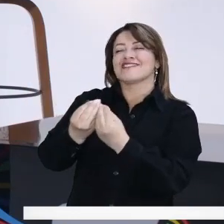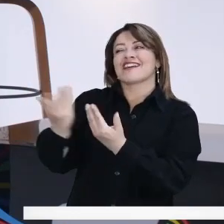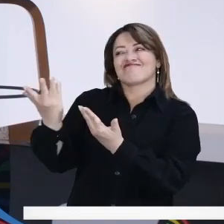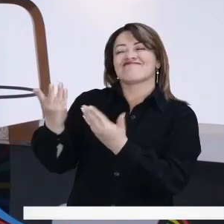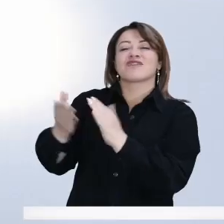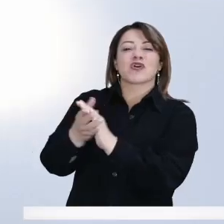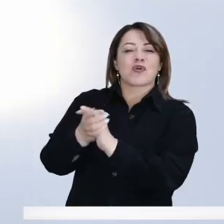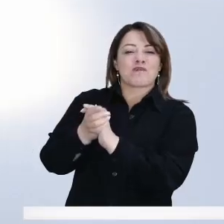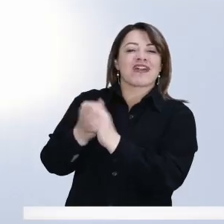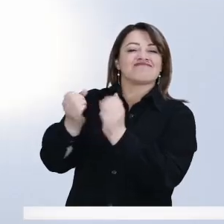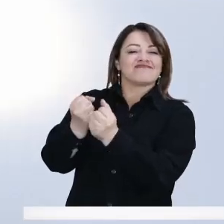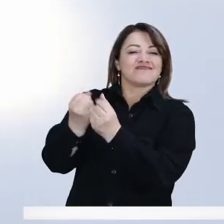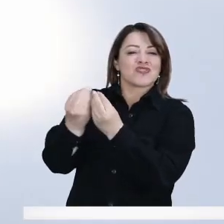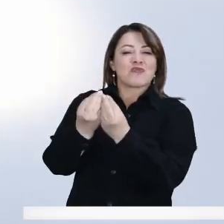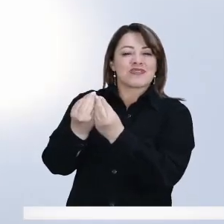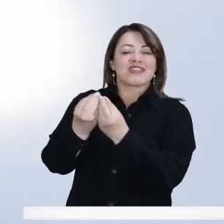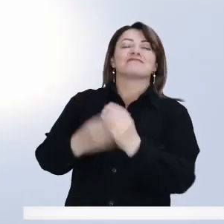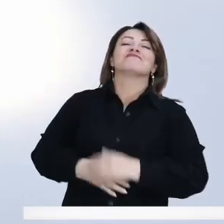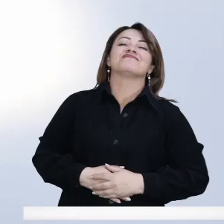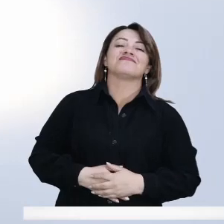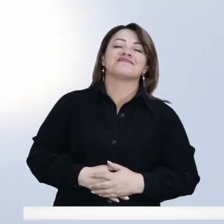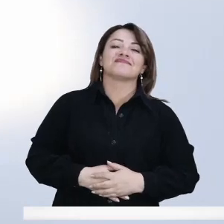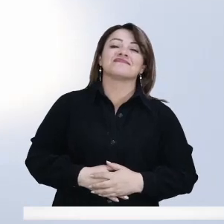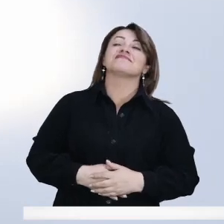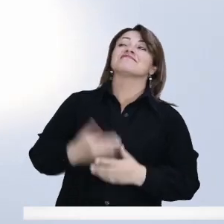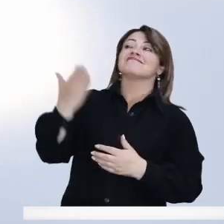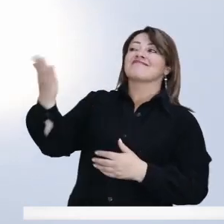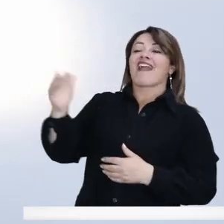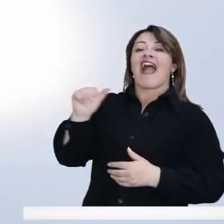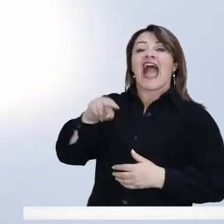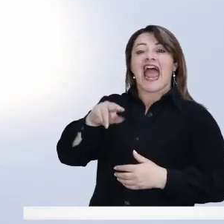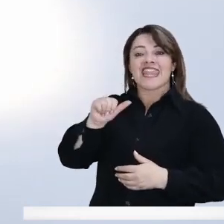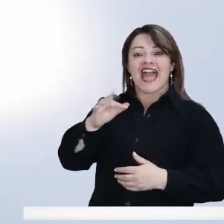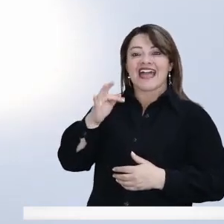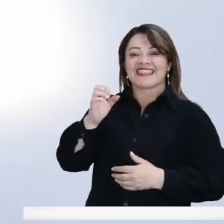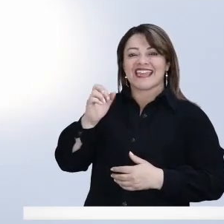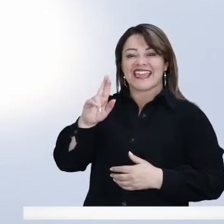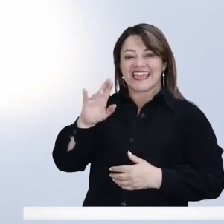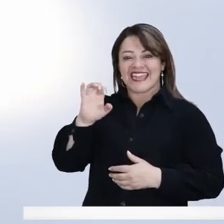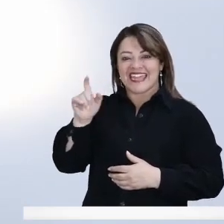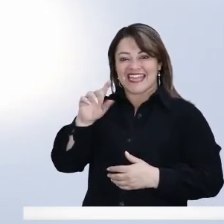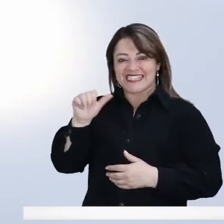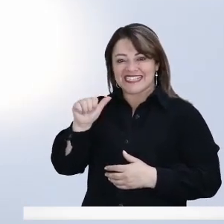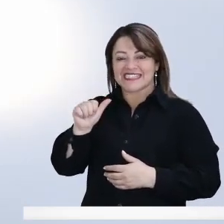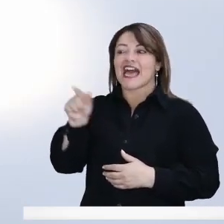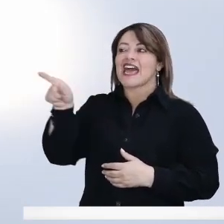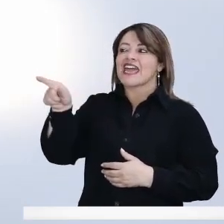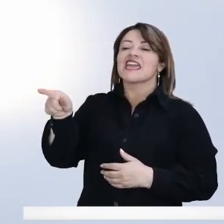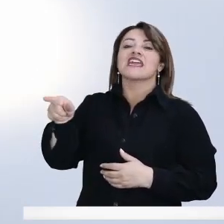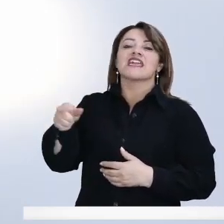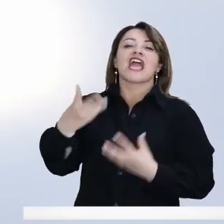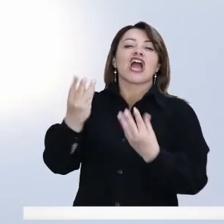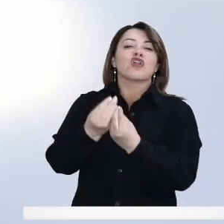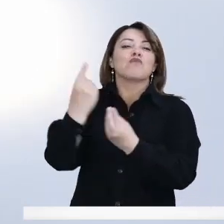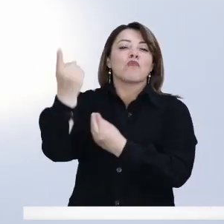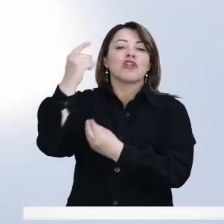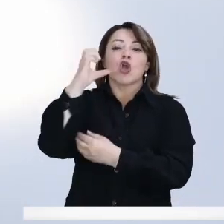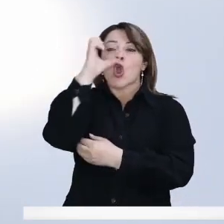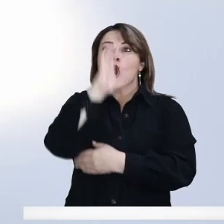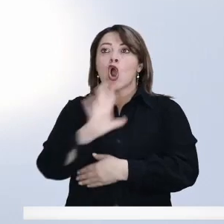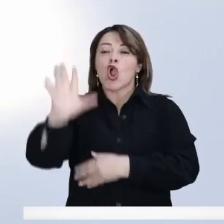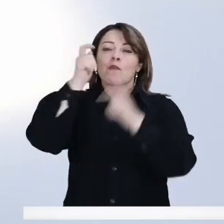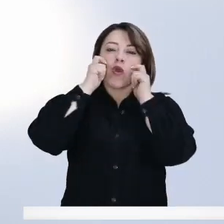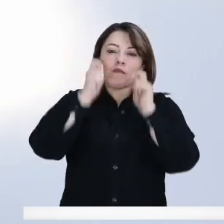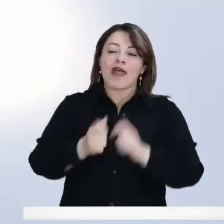Bogotá. Así es, nos acompaña también la concejala Ana Teresa Bernal, de Colombia Humana.